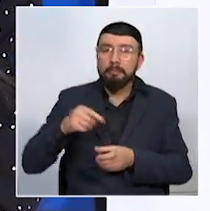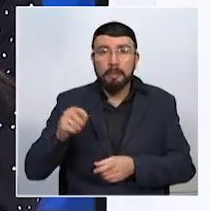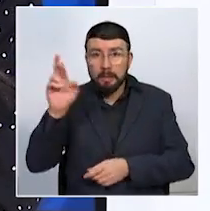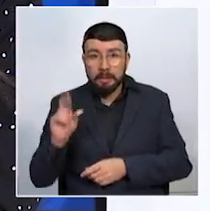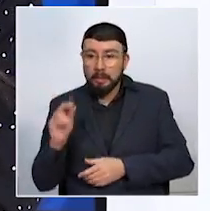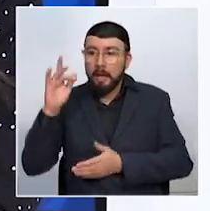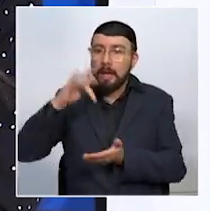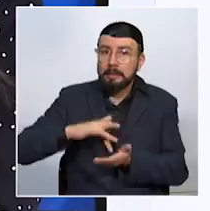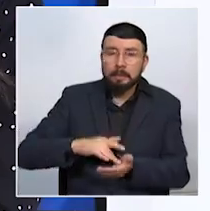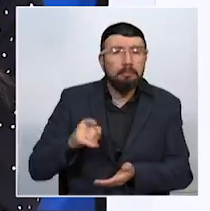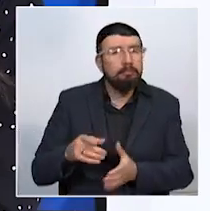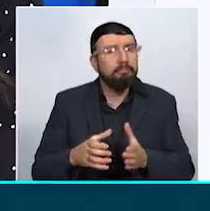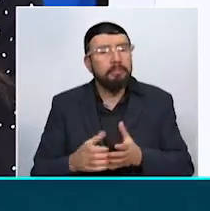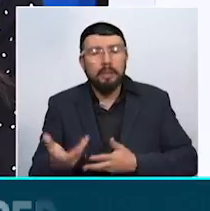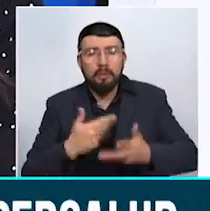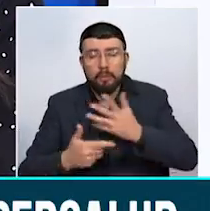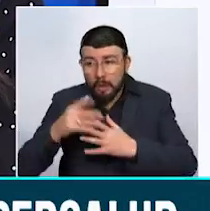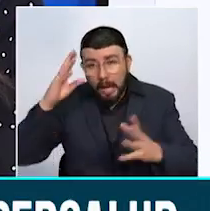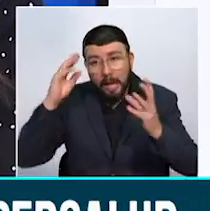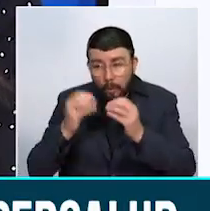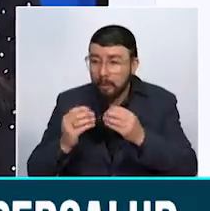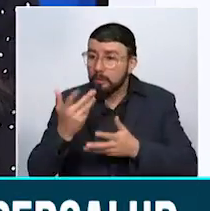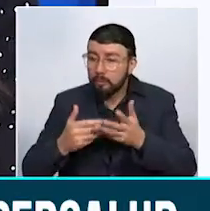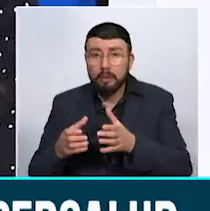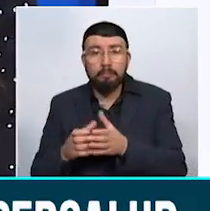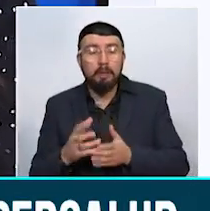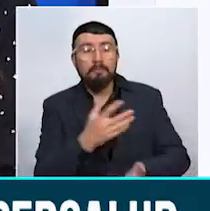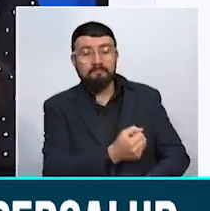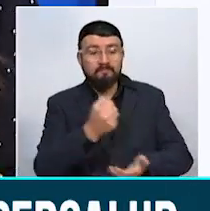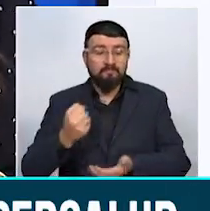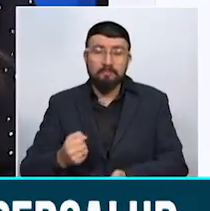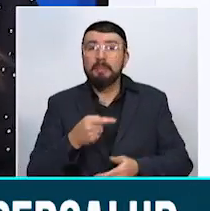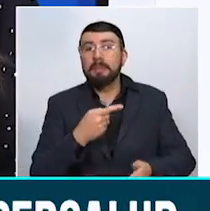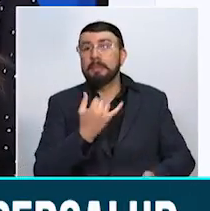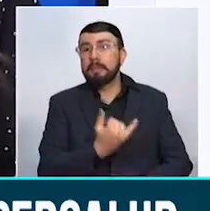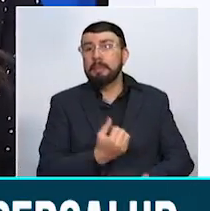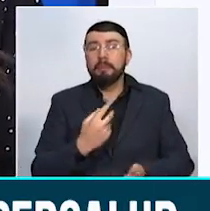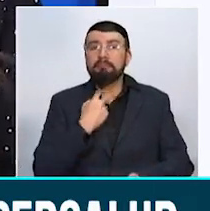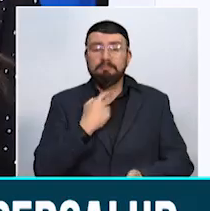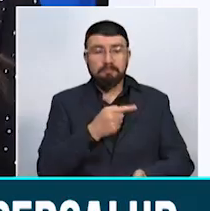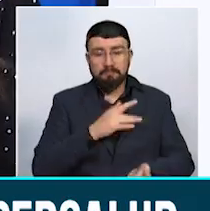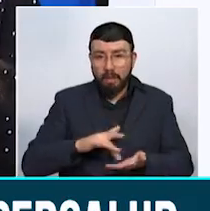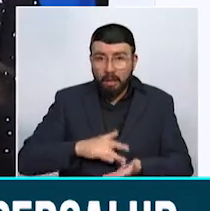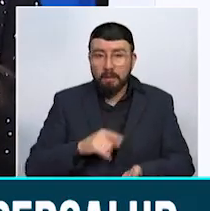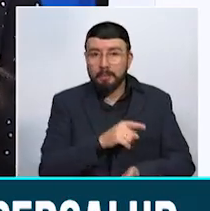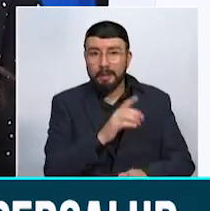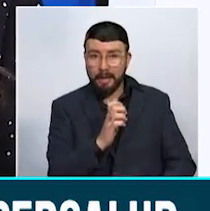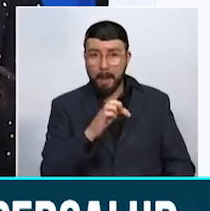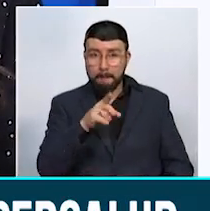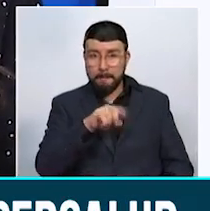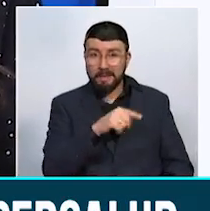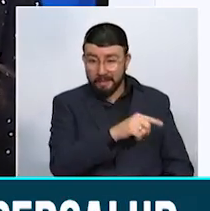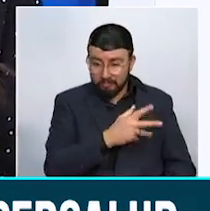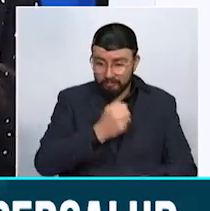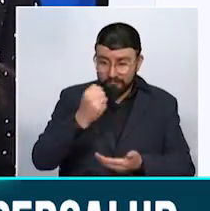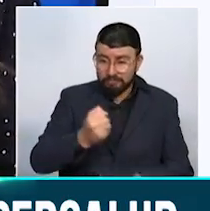asistentes a la mesa de conciliación y saneamiento de cartera con las EPS puesto que le adeudan actualmente a las entidades con la